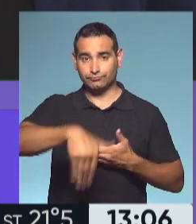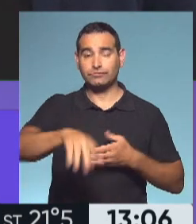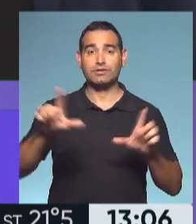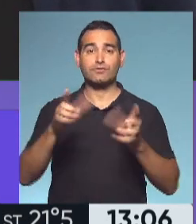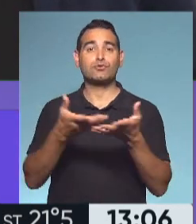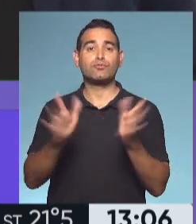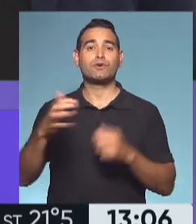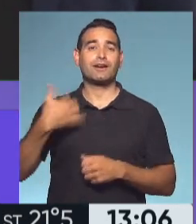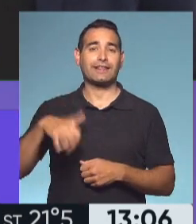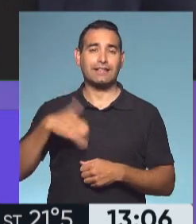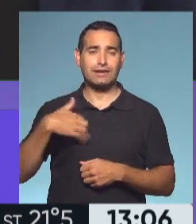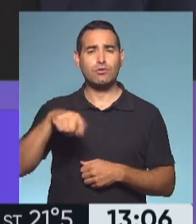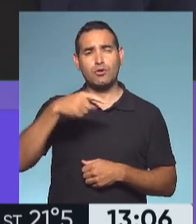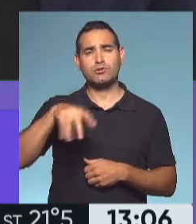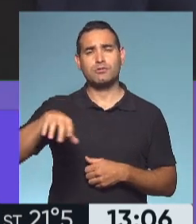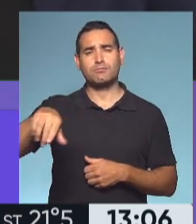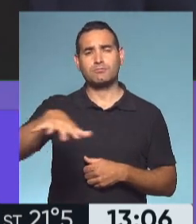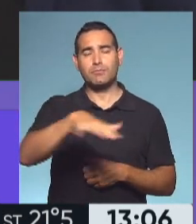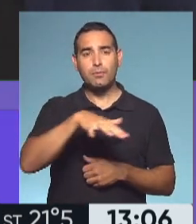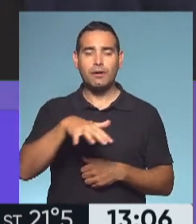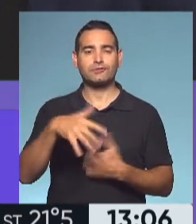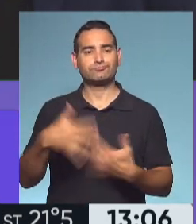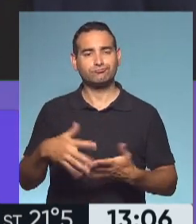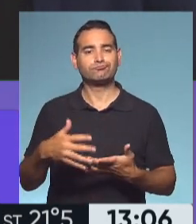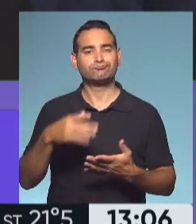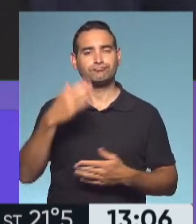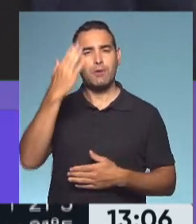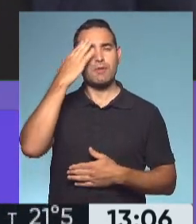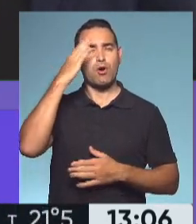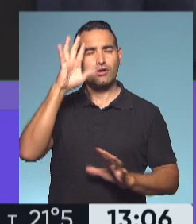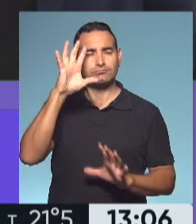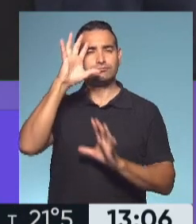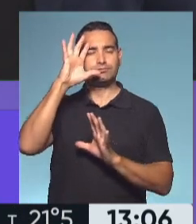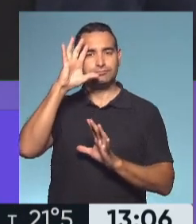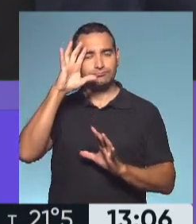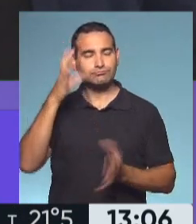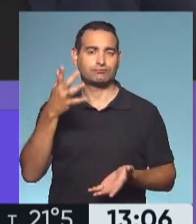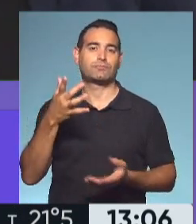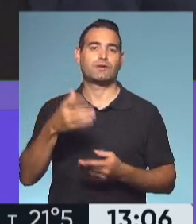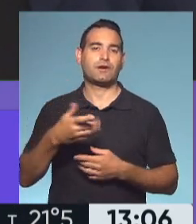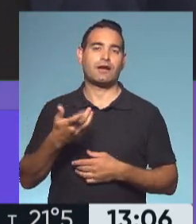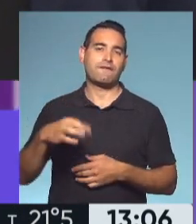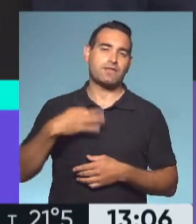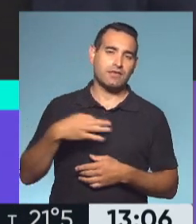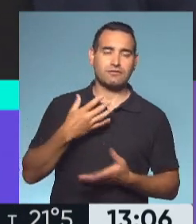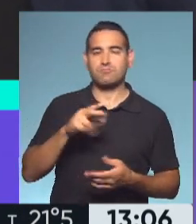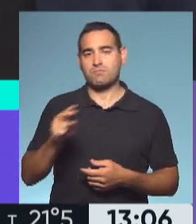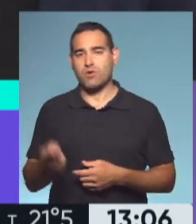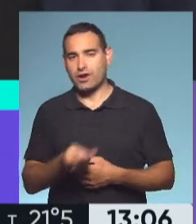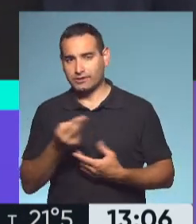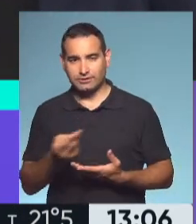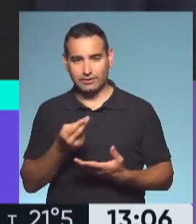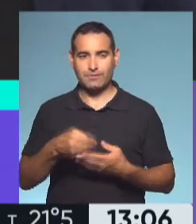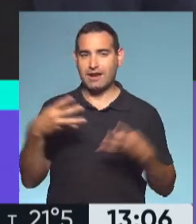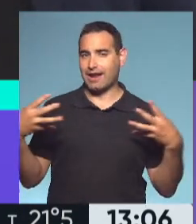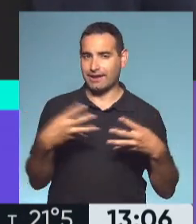Pública Argentina, como en tantos otros lugares, se da un espacio para la memoria, para recordar la vida, la muerte y esta terrible guerra